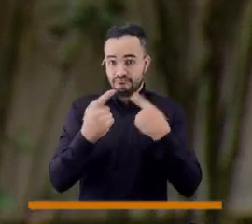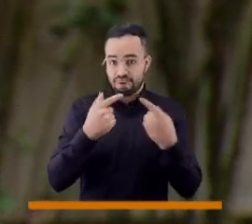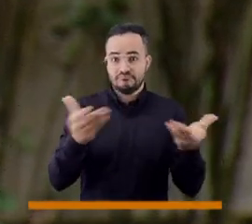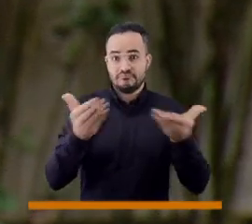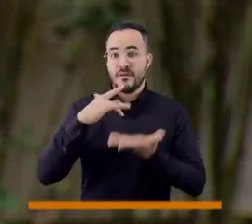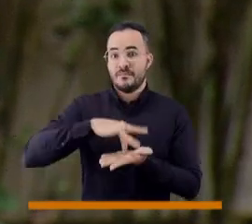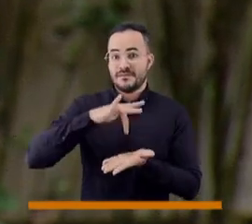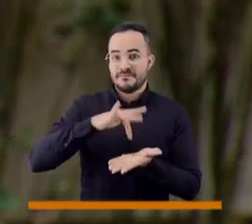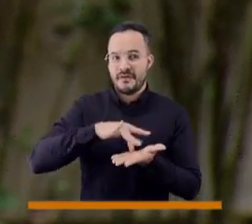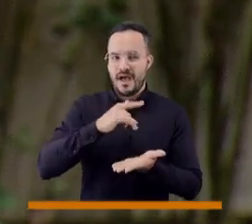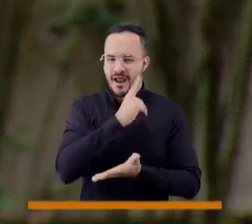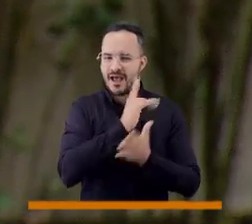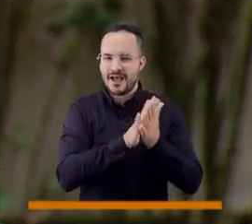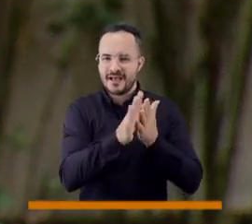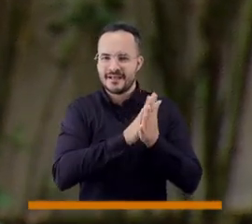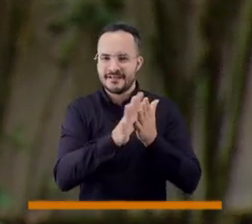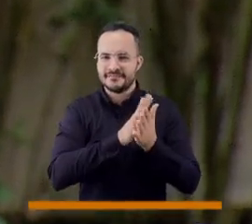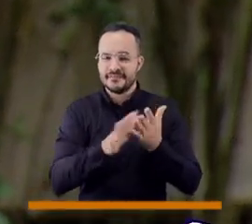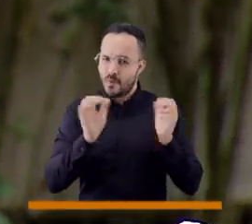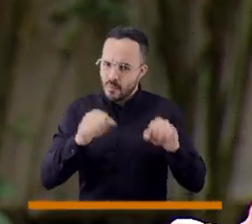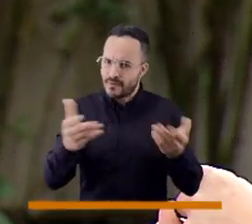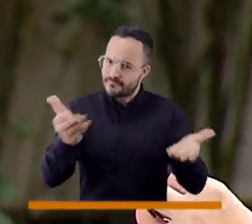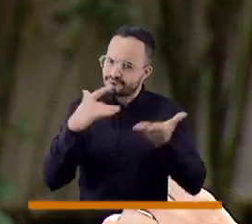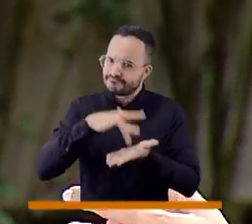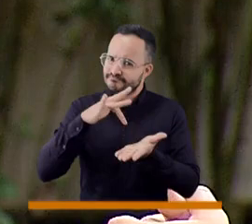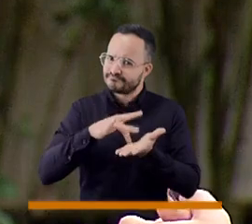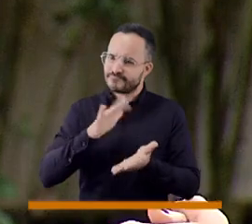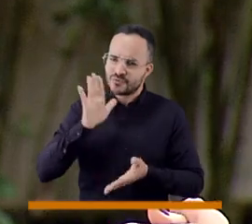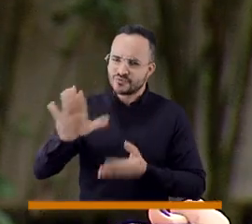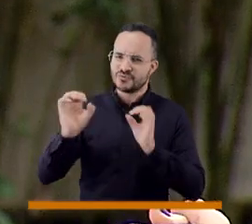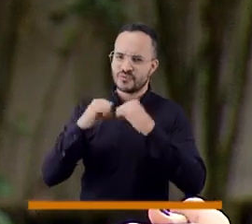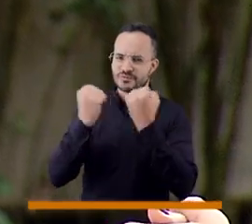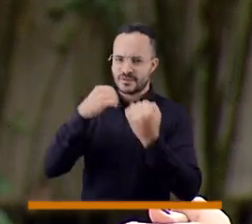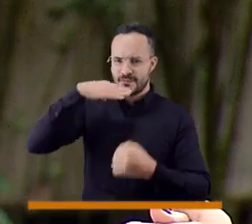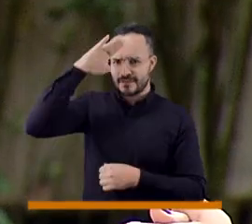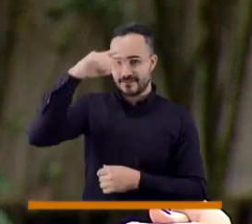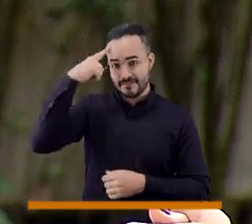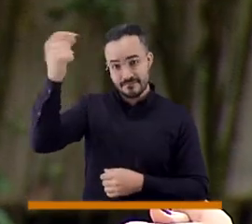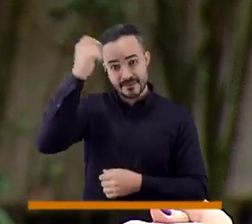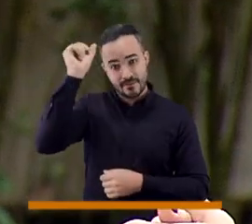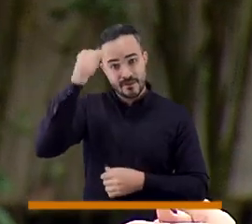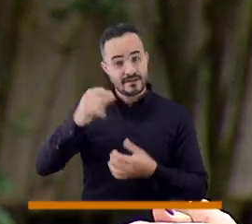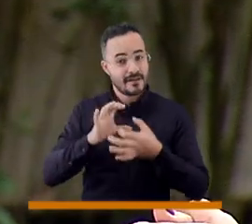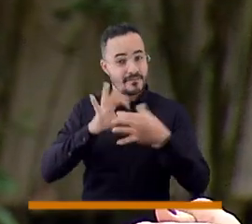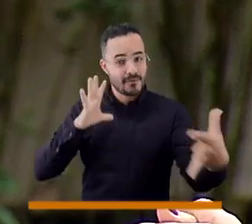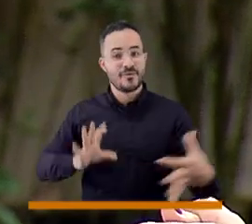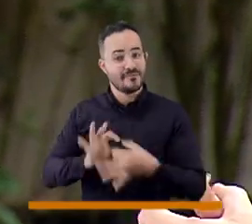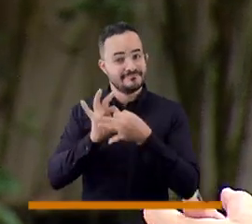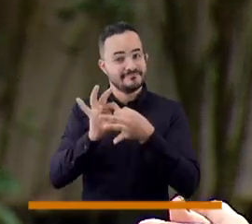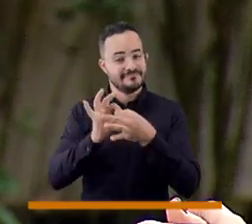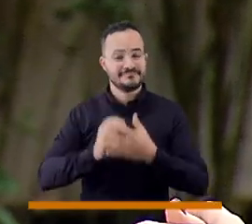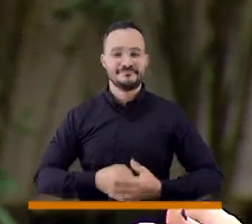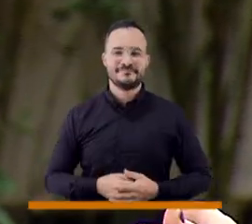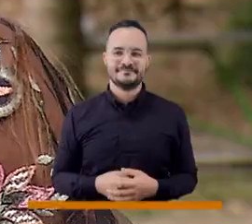que sostenemos con ustedes a través de las redes sociales del Consejo de Medellín porque el Consejo somos tú y yo.